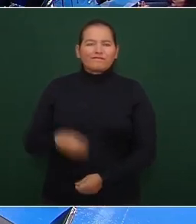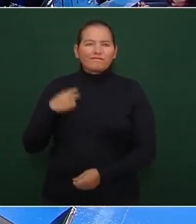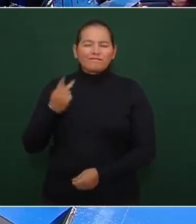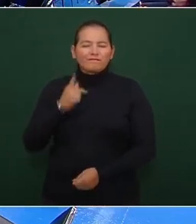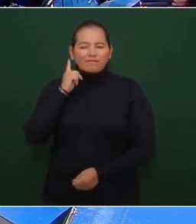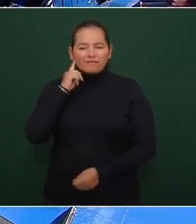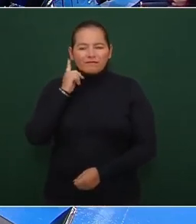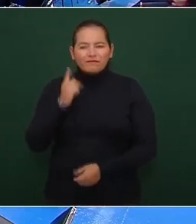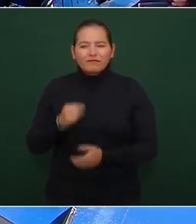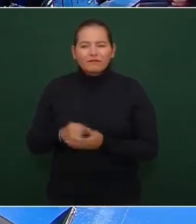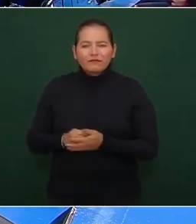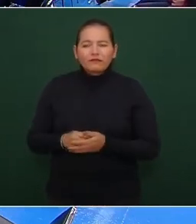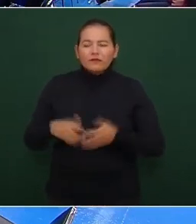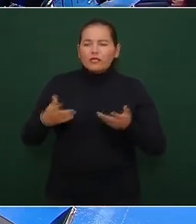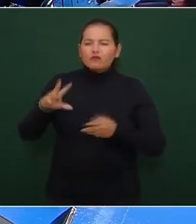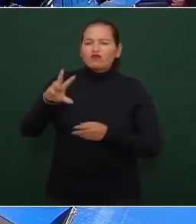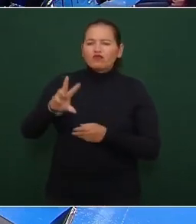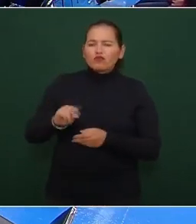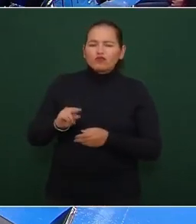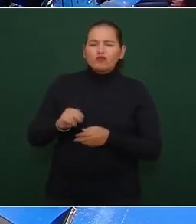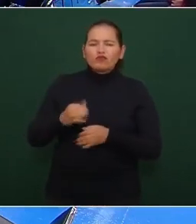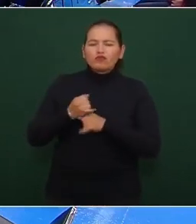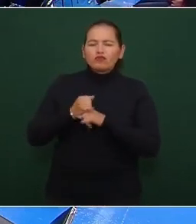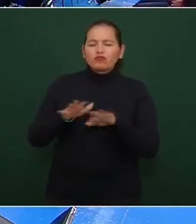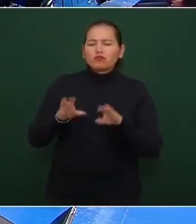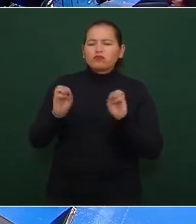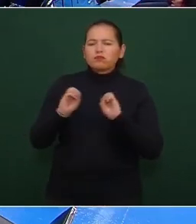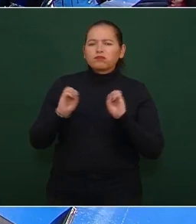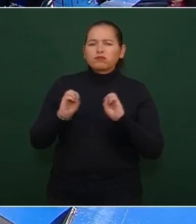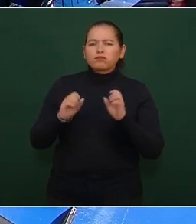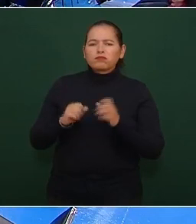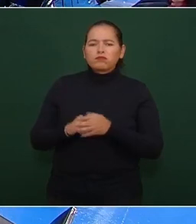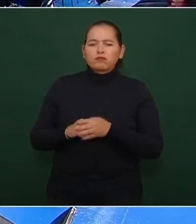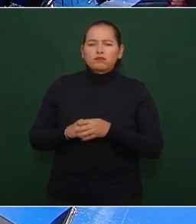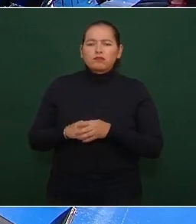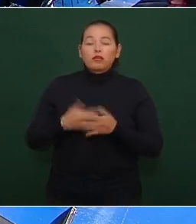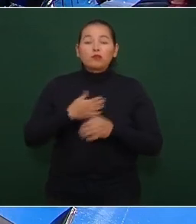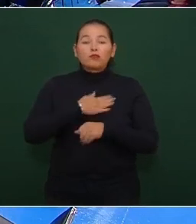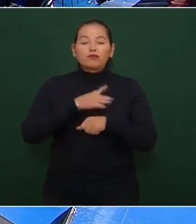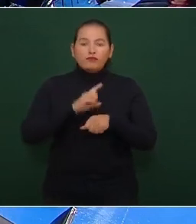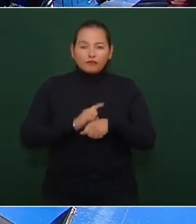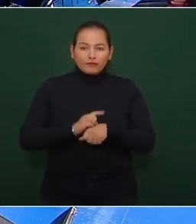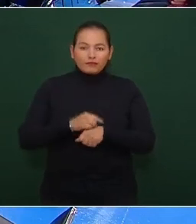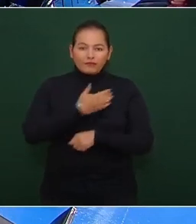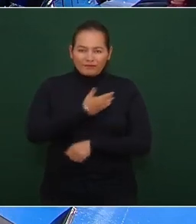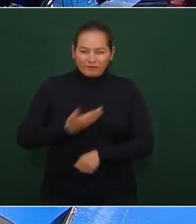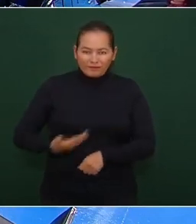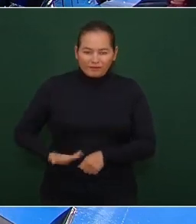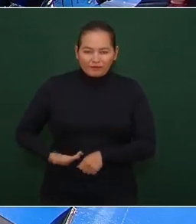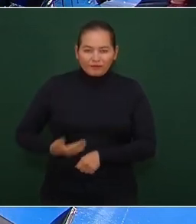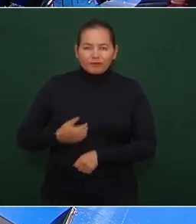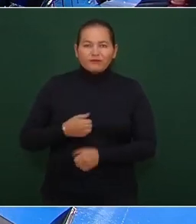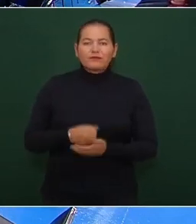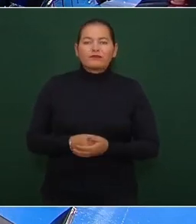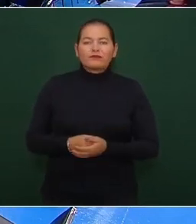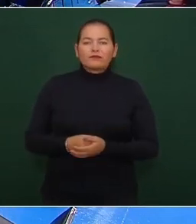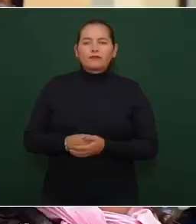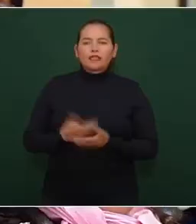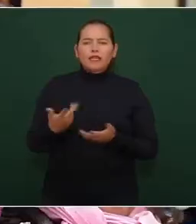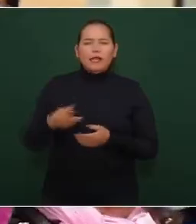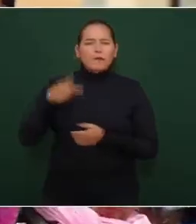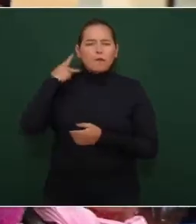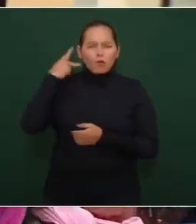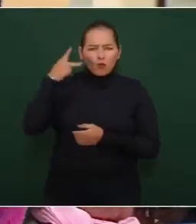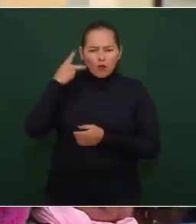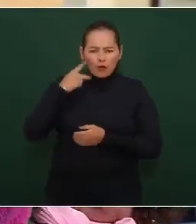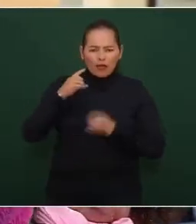no no tengo información sobre eso buen día presidente en Puebla está